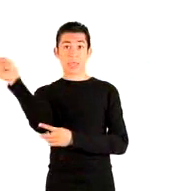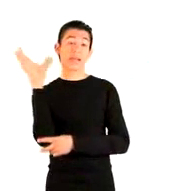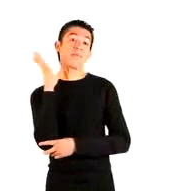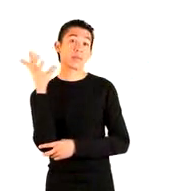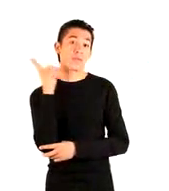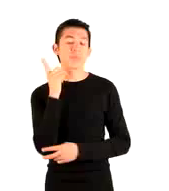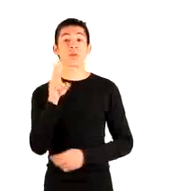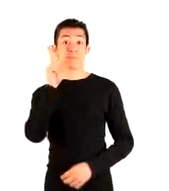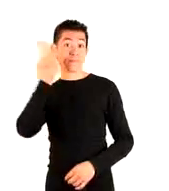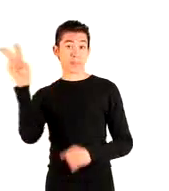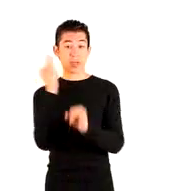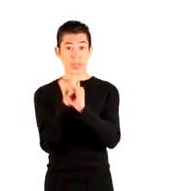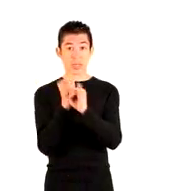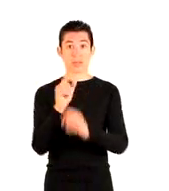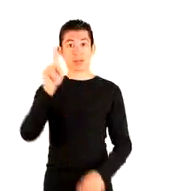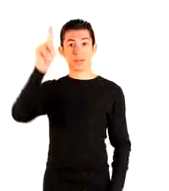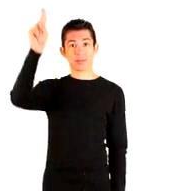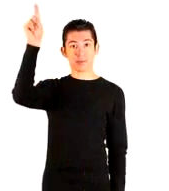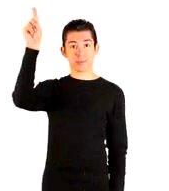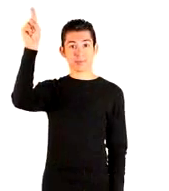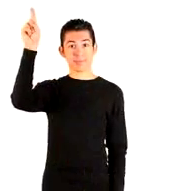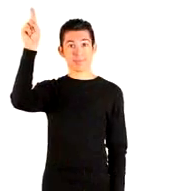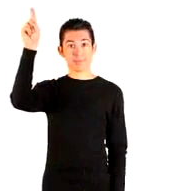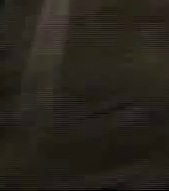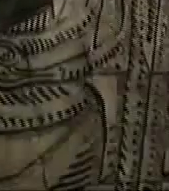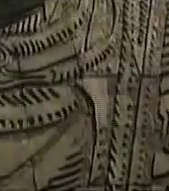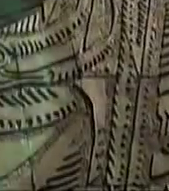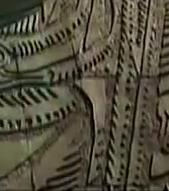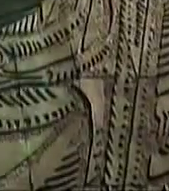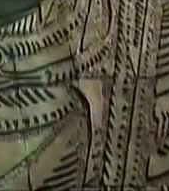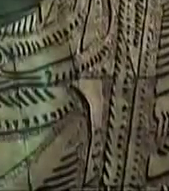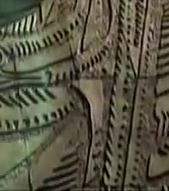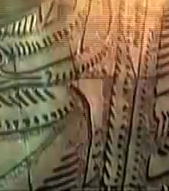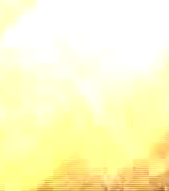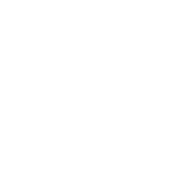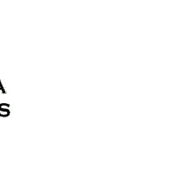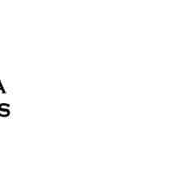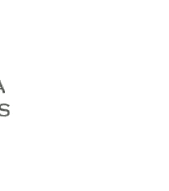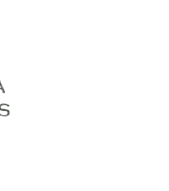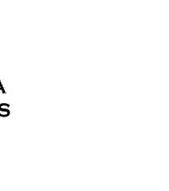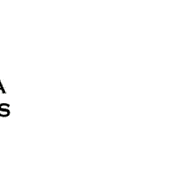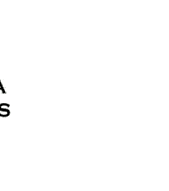www.parlamentoinfantil2011.org.mx Cámara de Diputados, 61ª Legislatura.